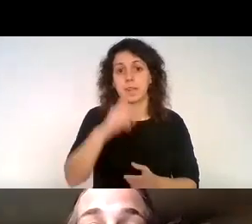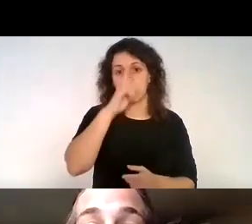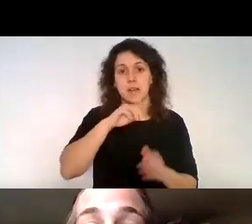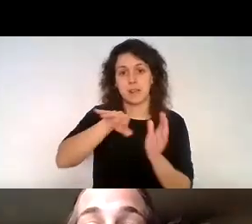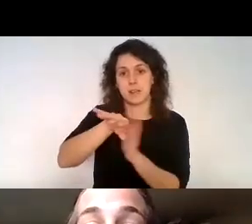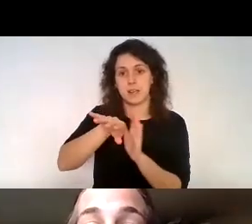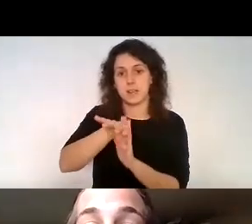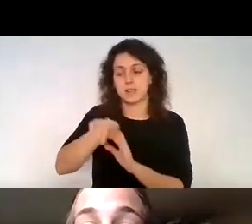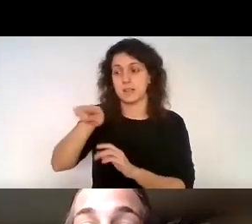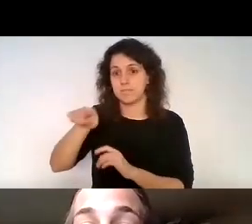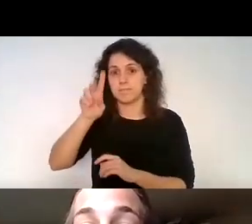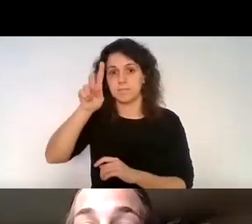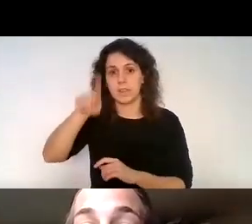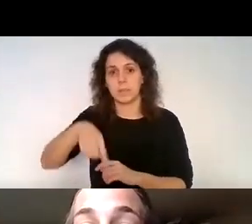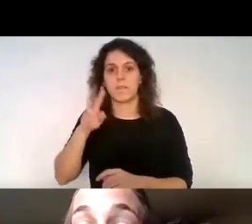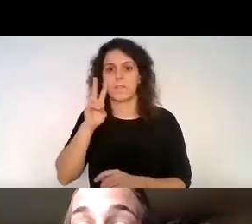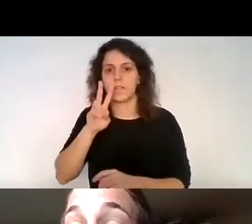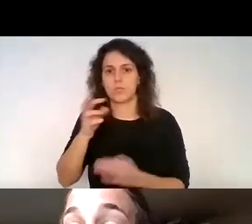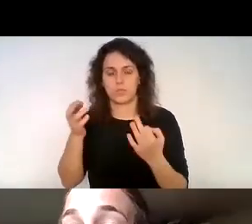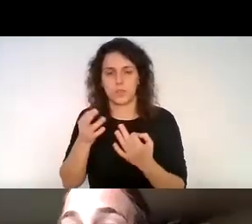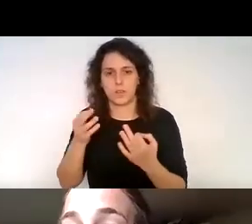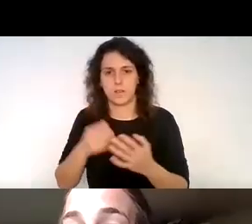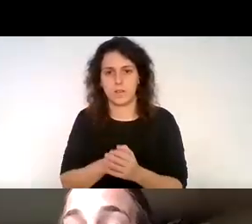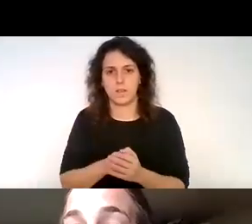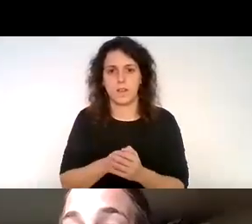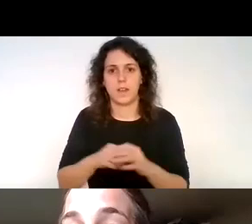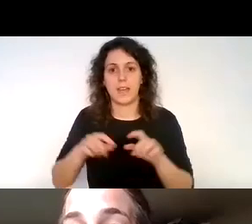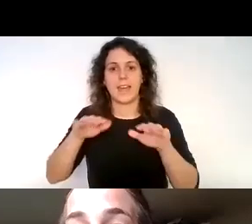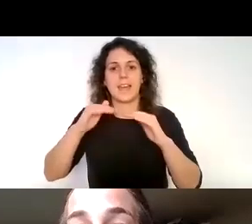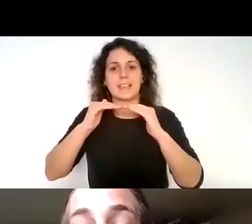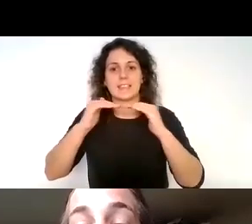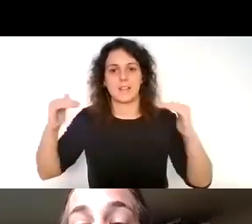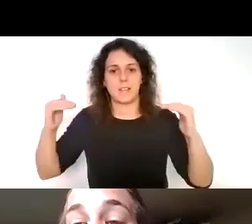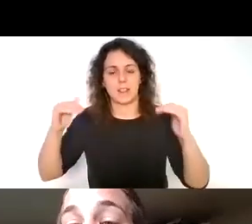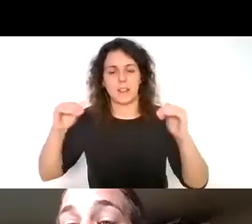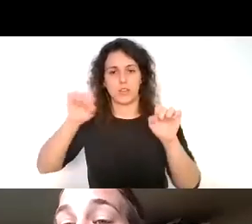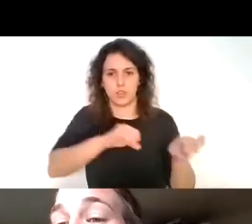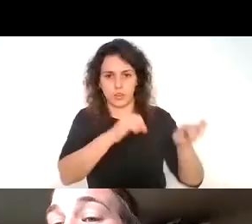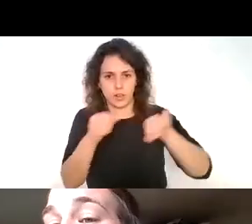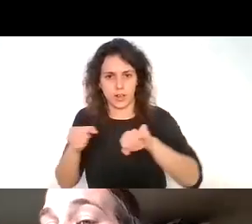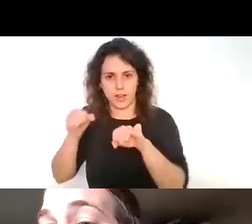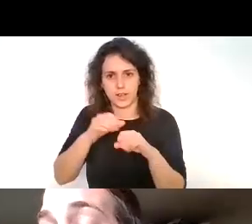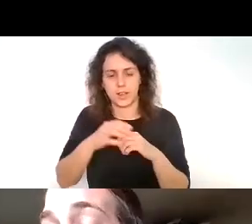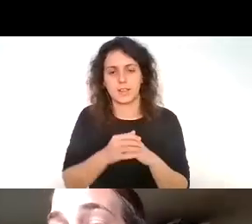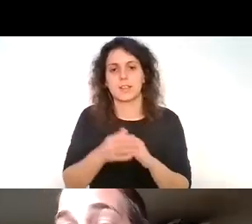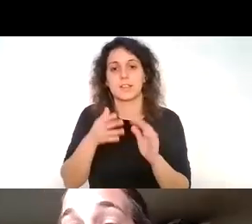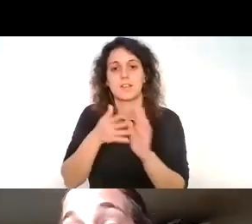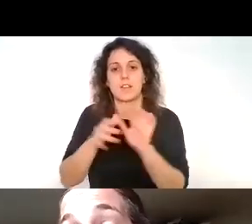también vemos un estabilizador de kayak es decir se pone la punta